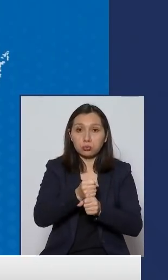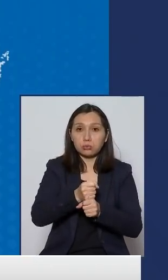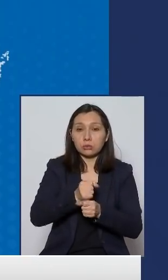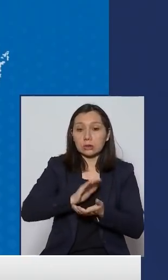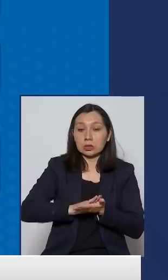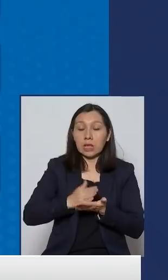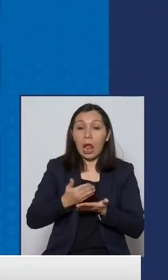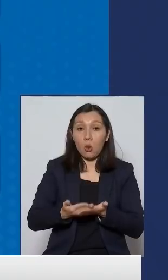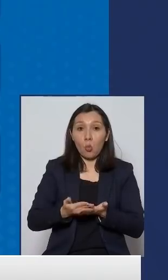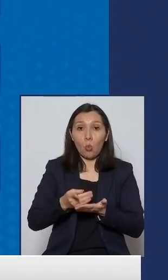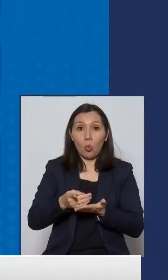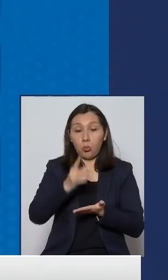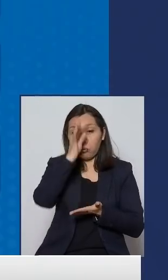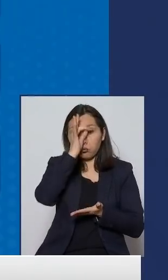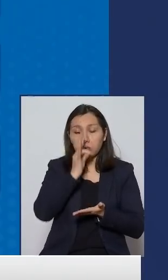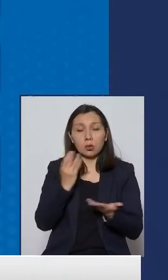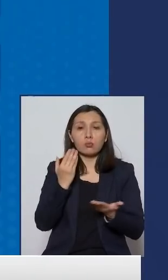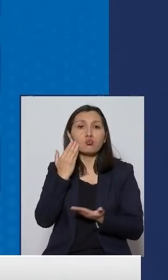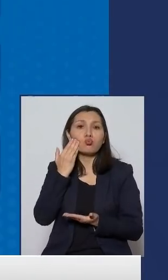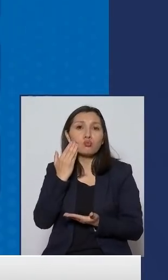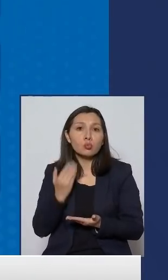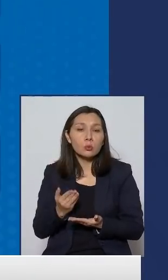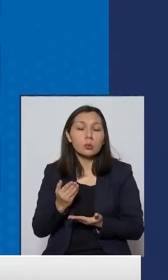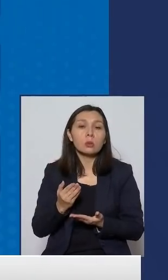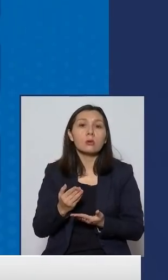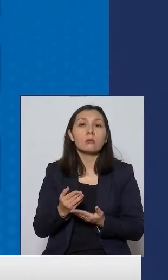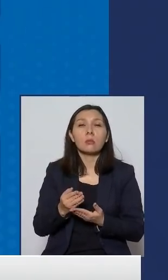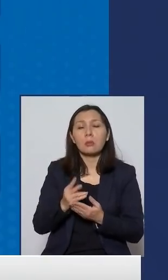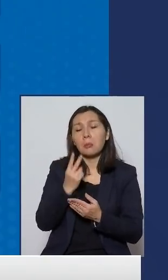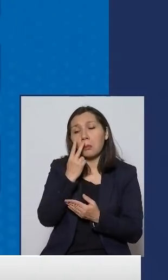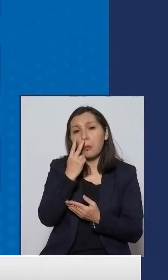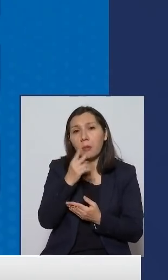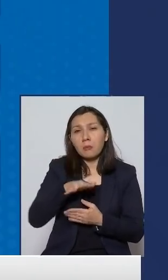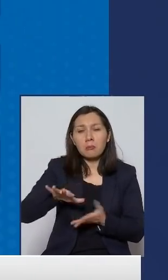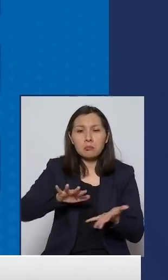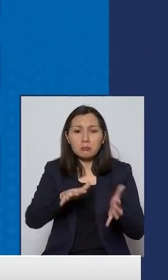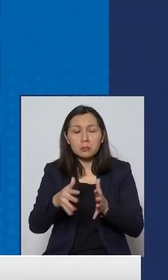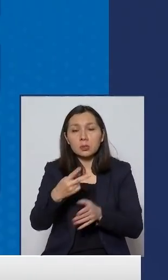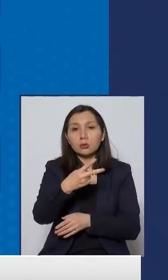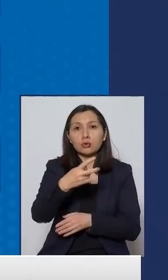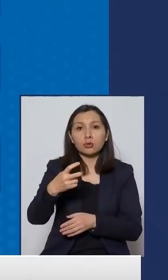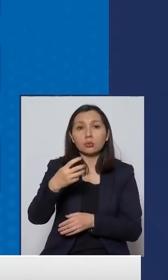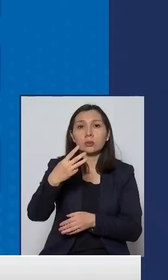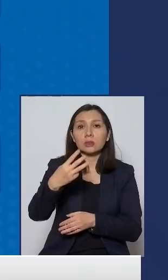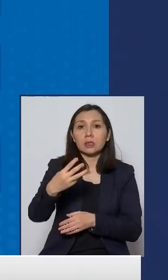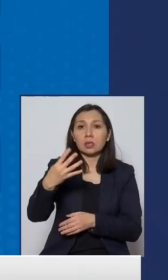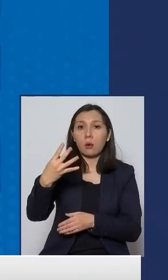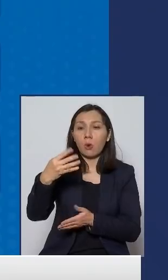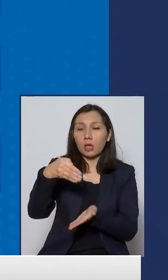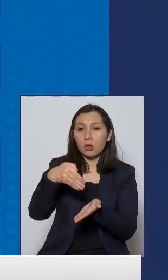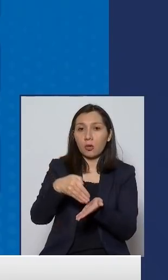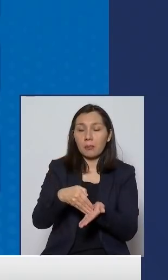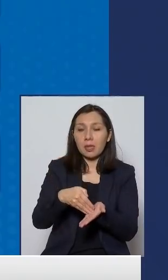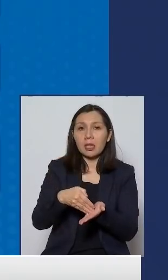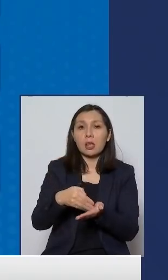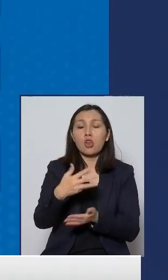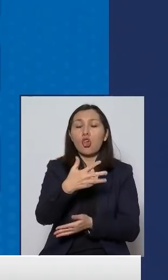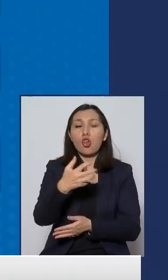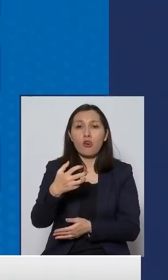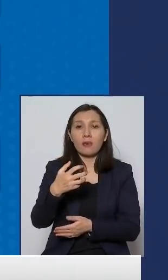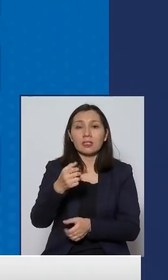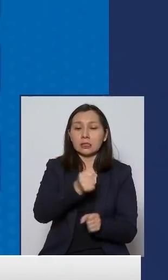salud que beneficia a un horizonte de 234.900